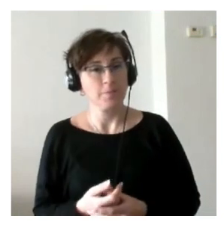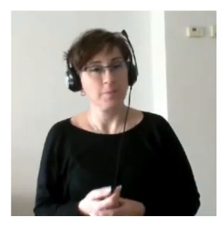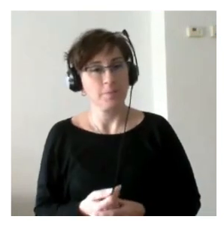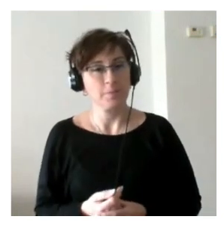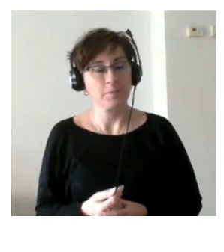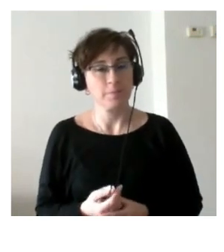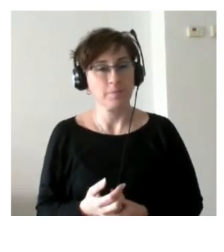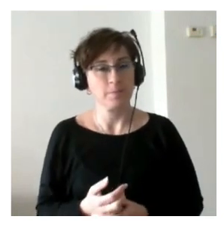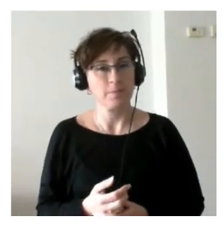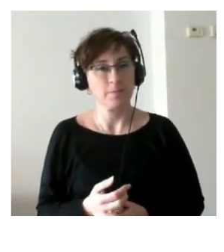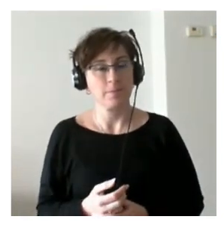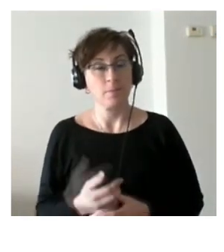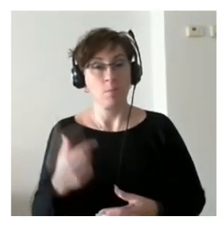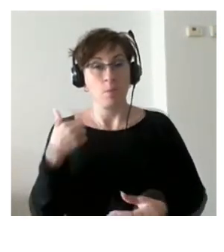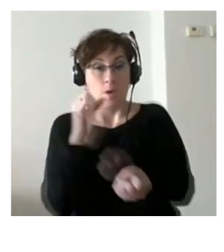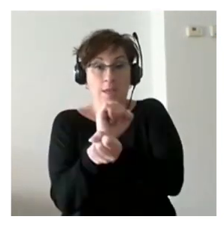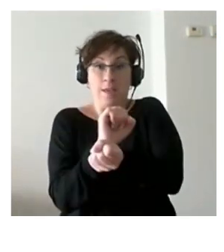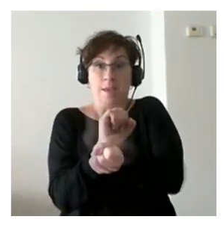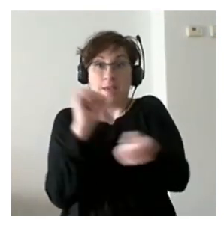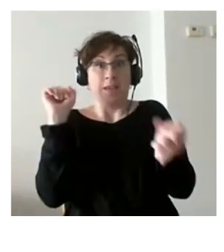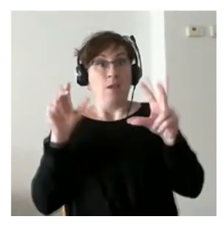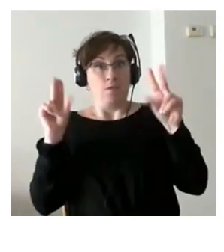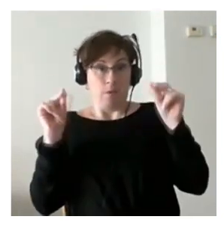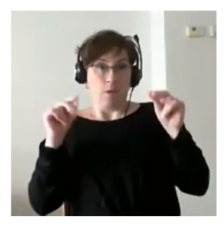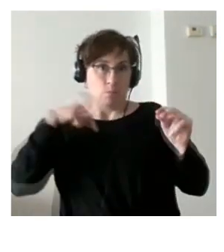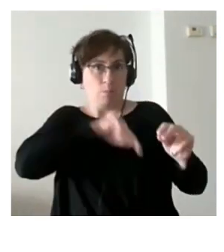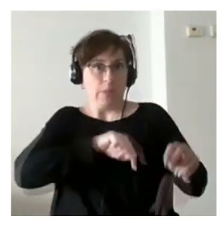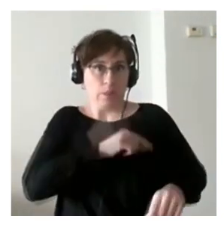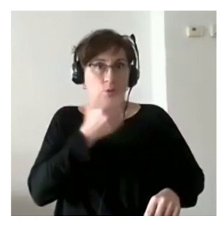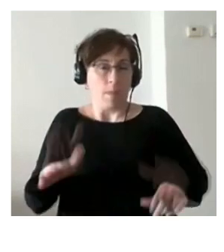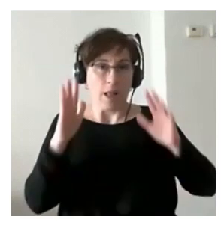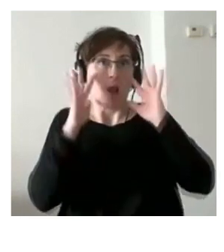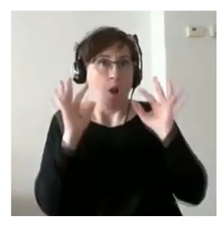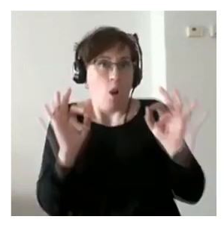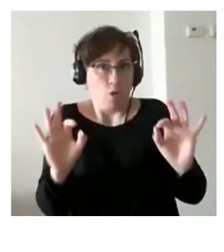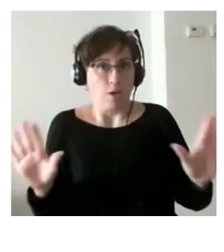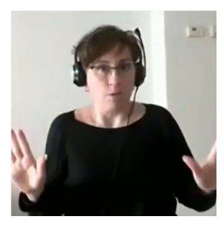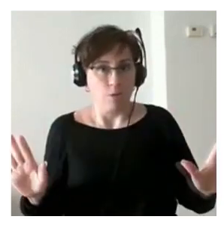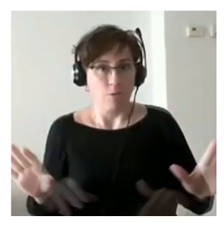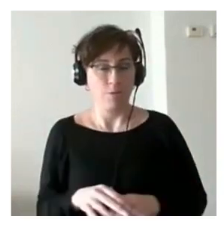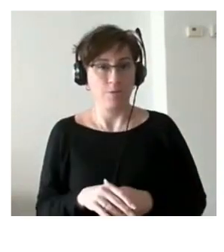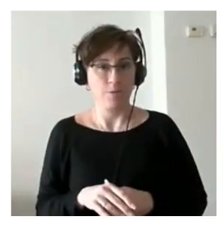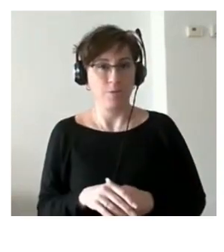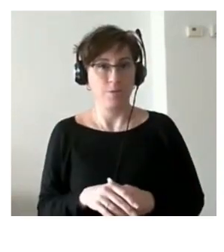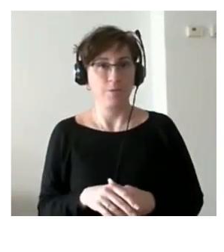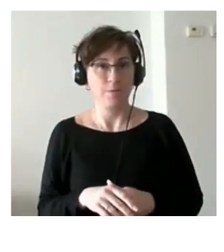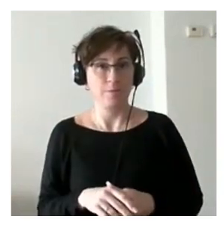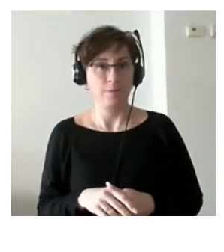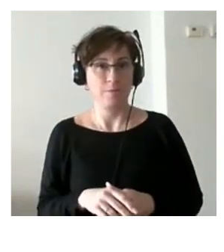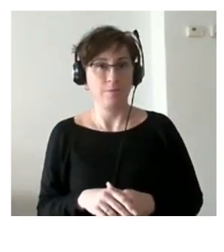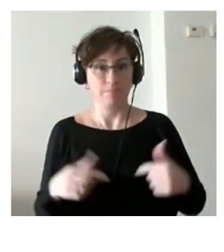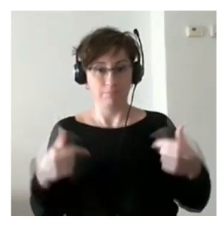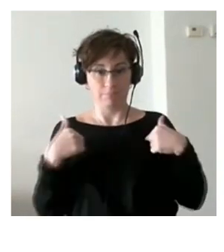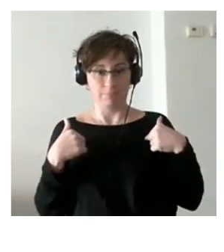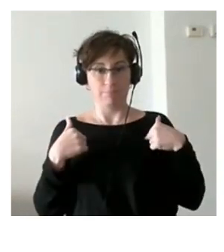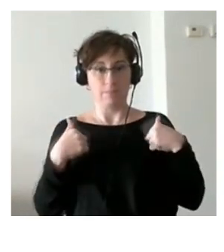pues salir de la cárcel pues mal pues normalmente pues a ver no es normal que una persona como yo sin saber